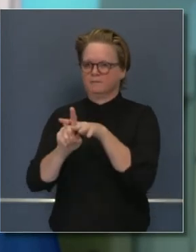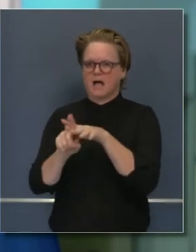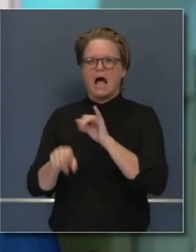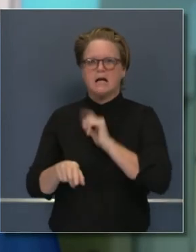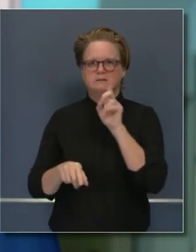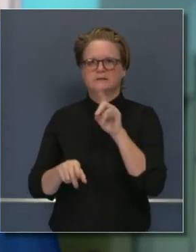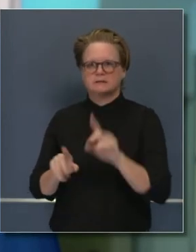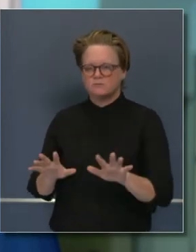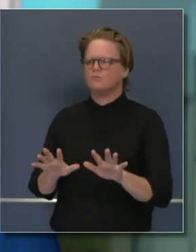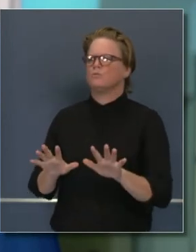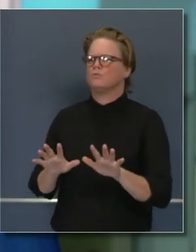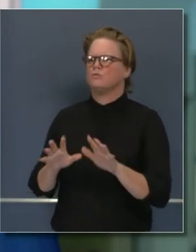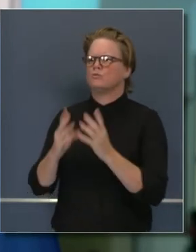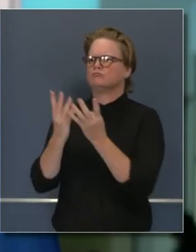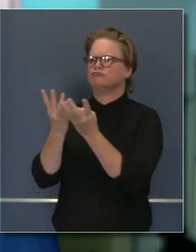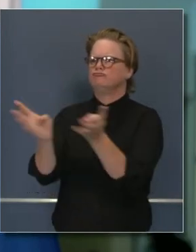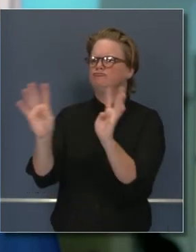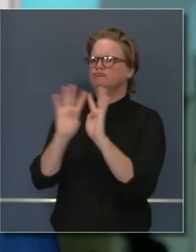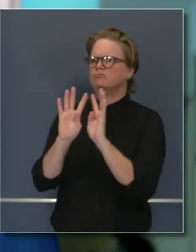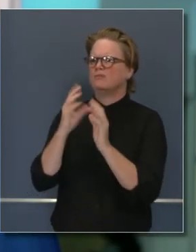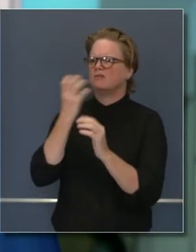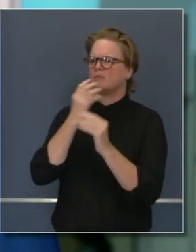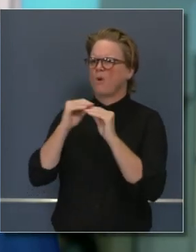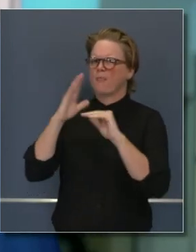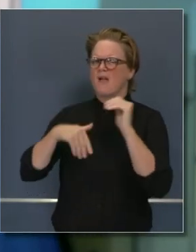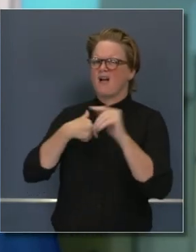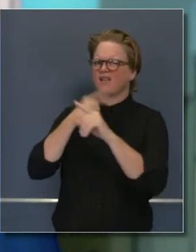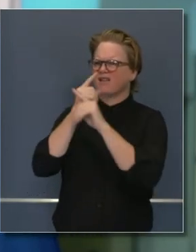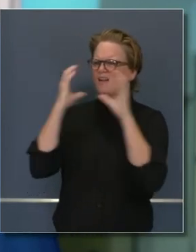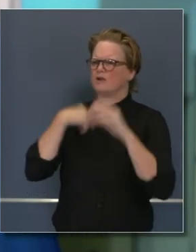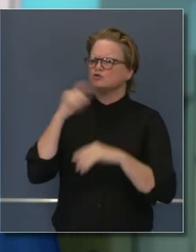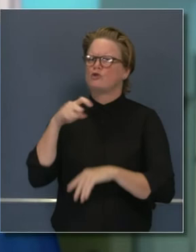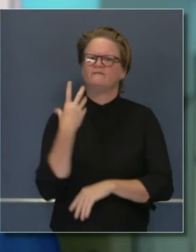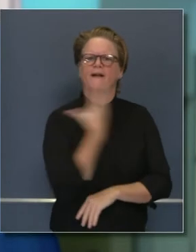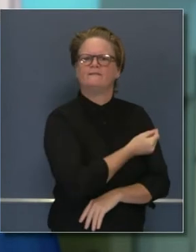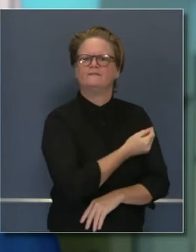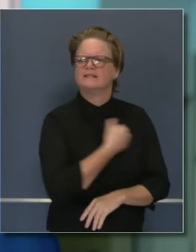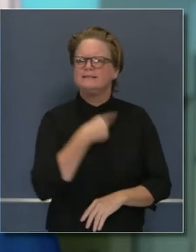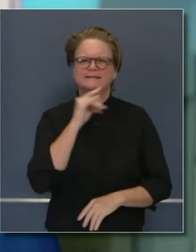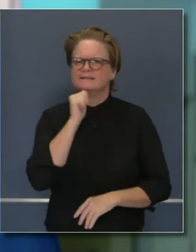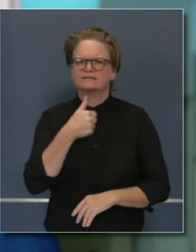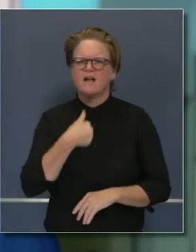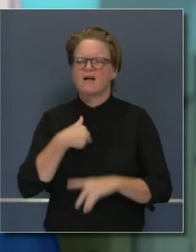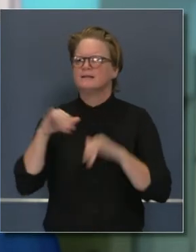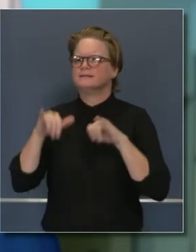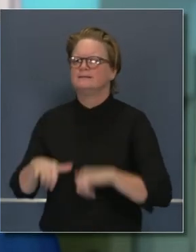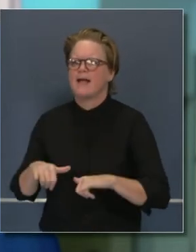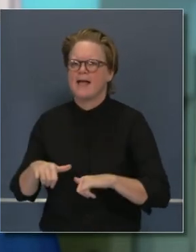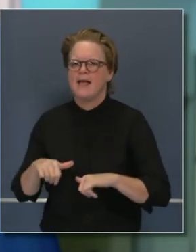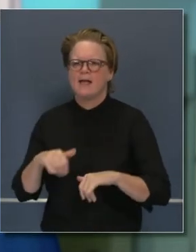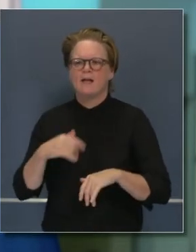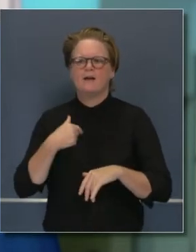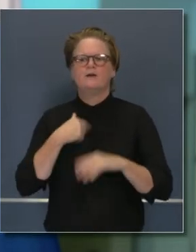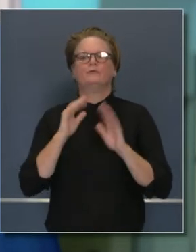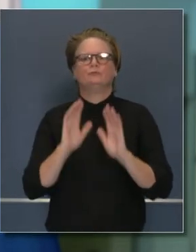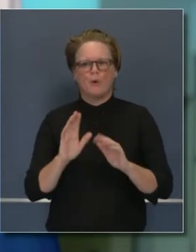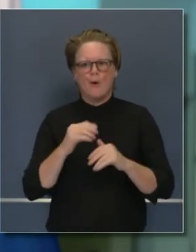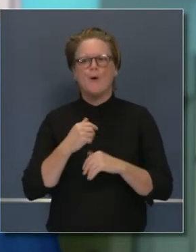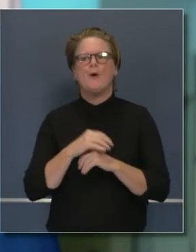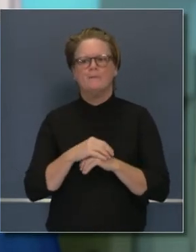debía haberme levantado de la mesa porque había demasiadas personas. Así que uno reconoce su error, sigue adelante